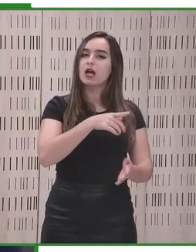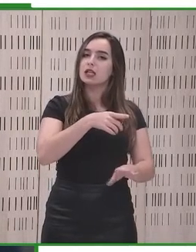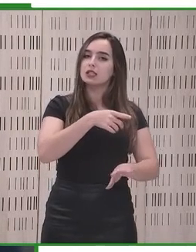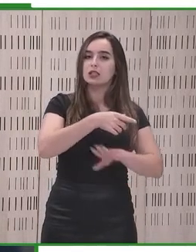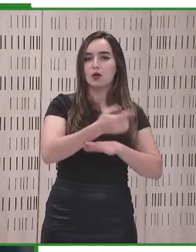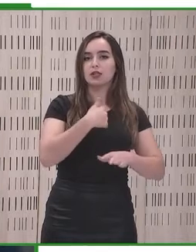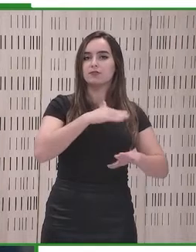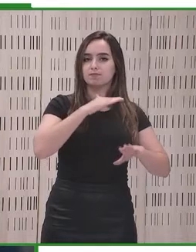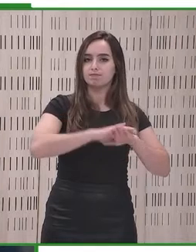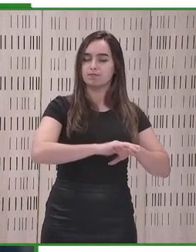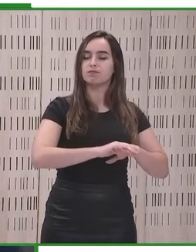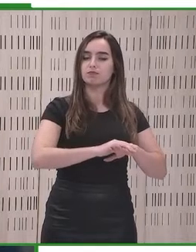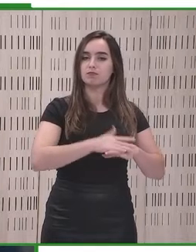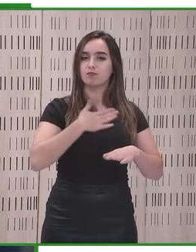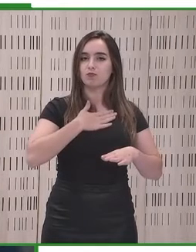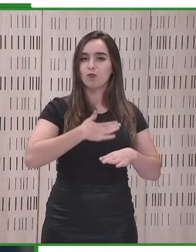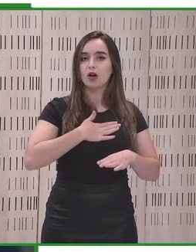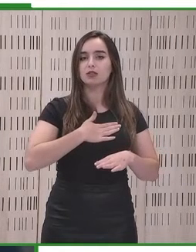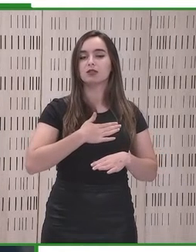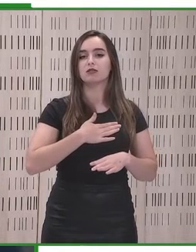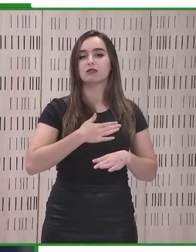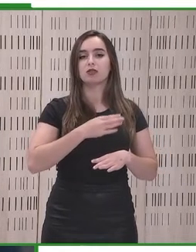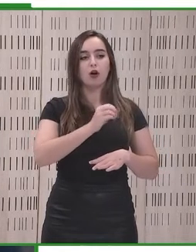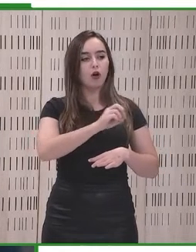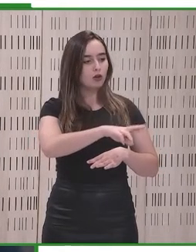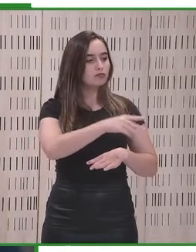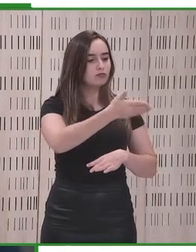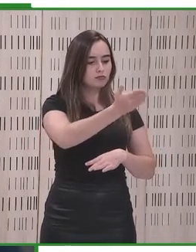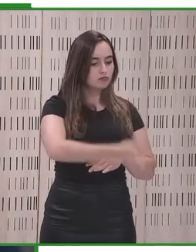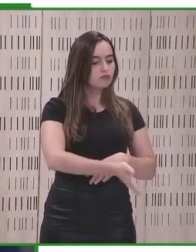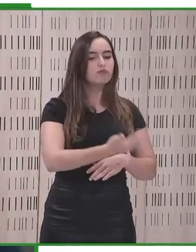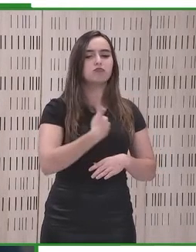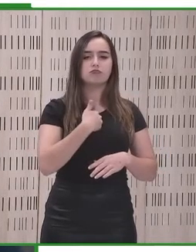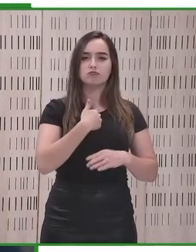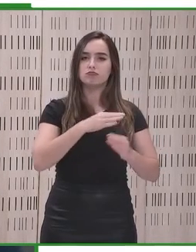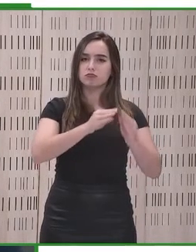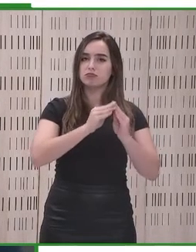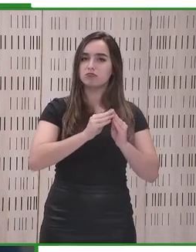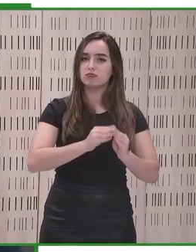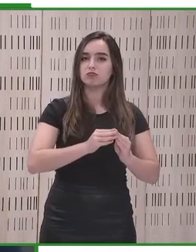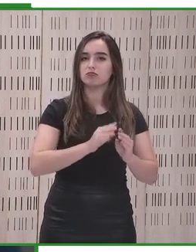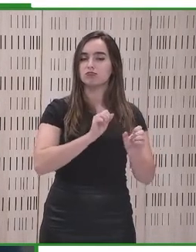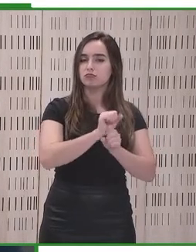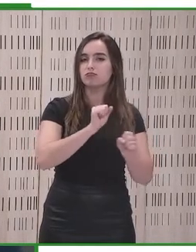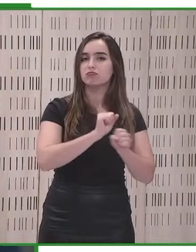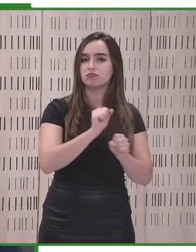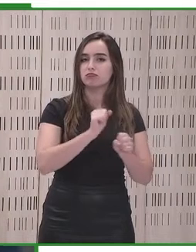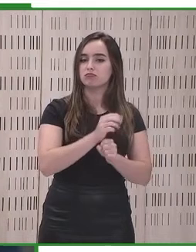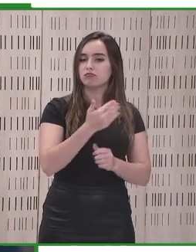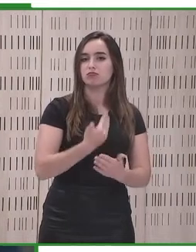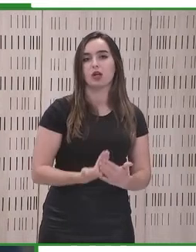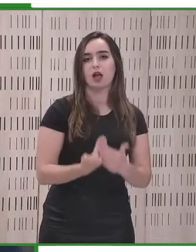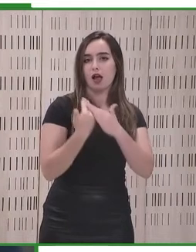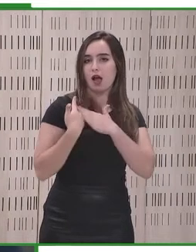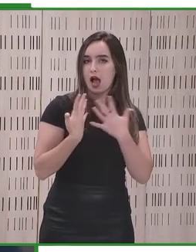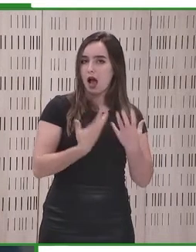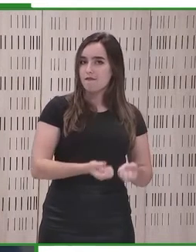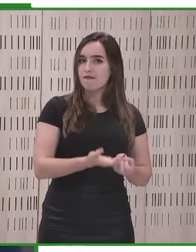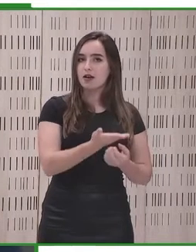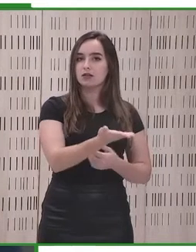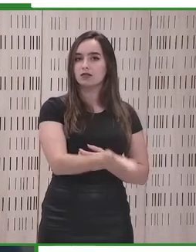cooperadores económicos que cooperen y que cumplan con la directiva. De este modo,